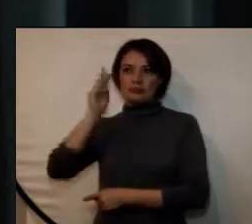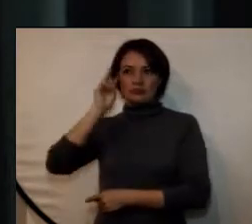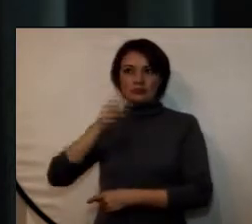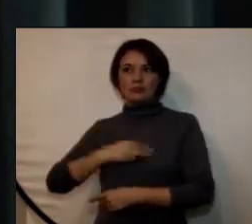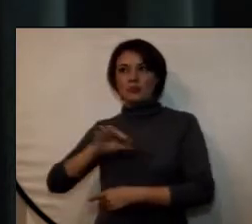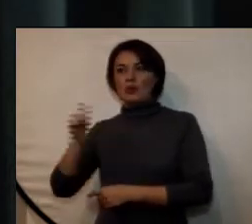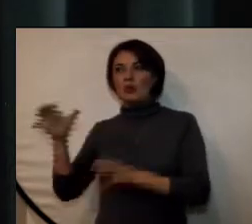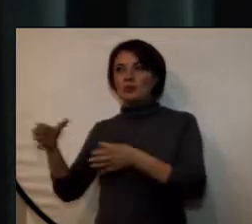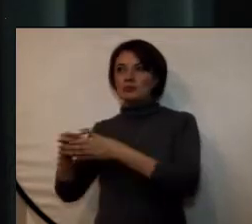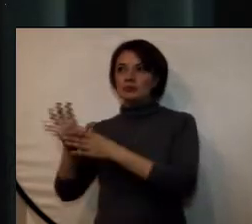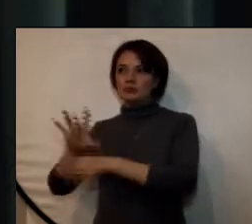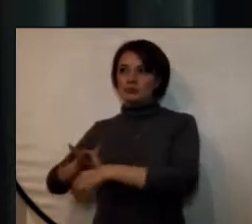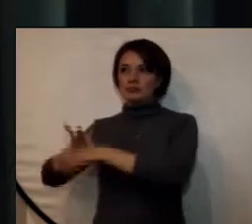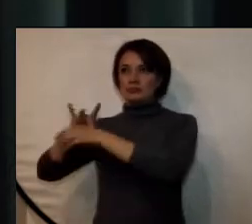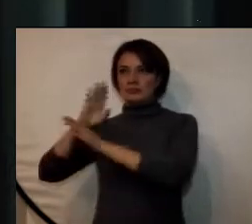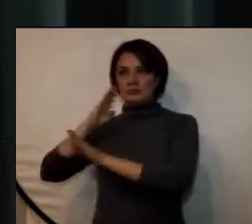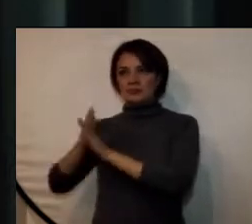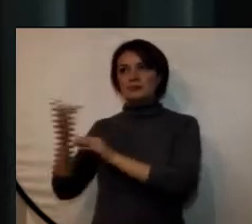Ciencias de la Salud.